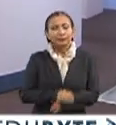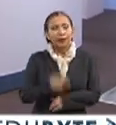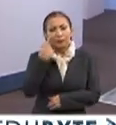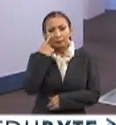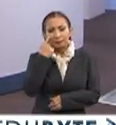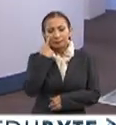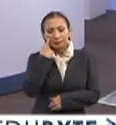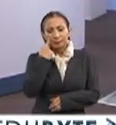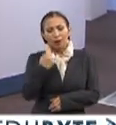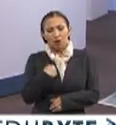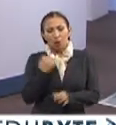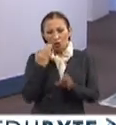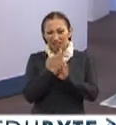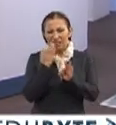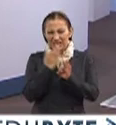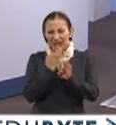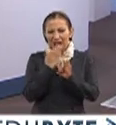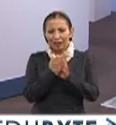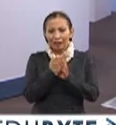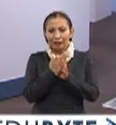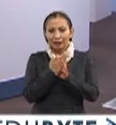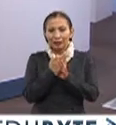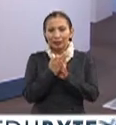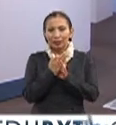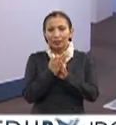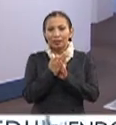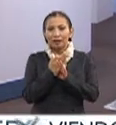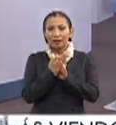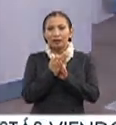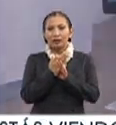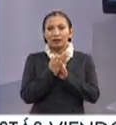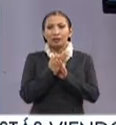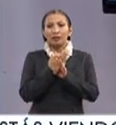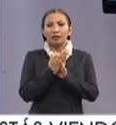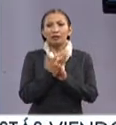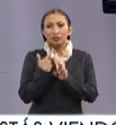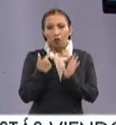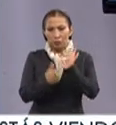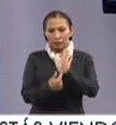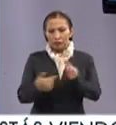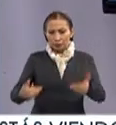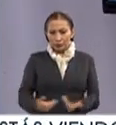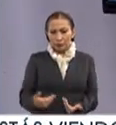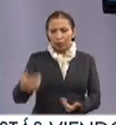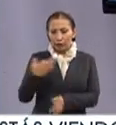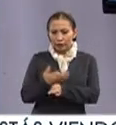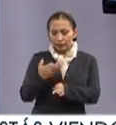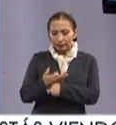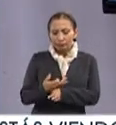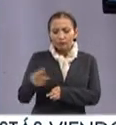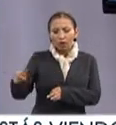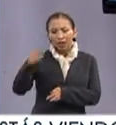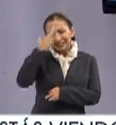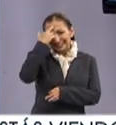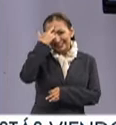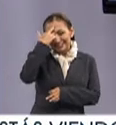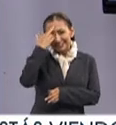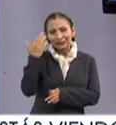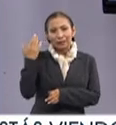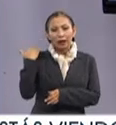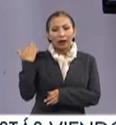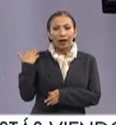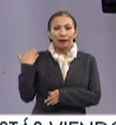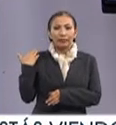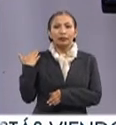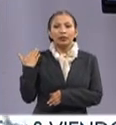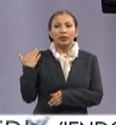Fíjate que está yo, justo ahorita que estaba yo presentándote, recordaba yo la